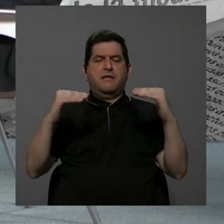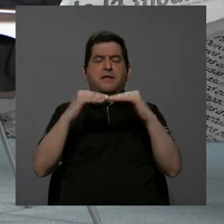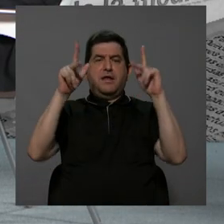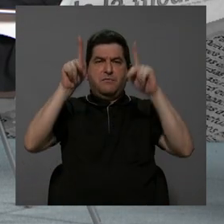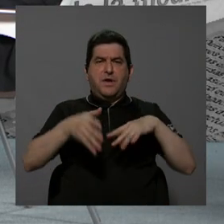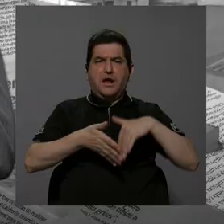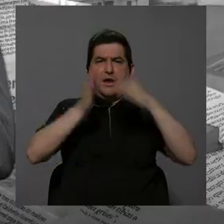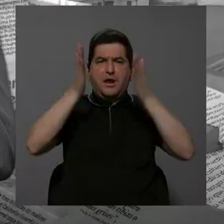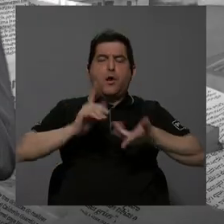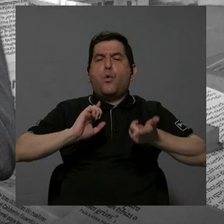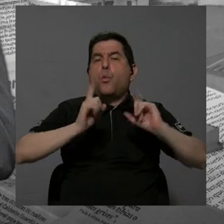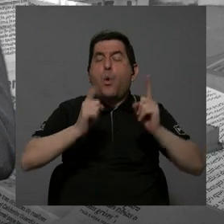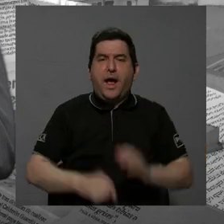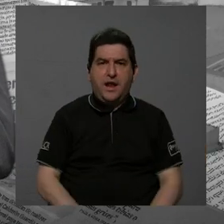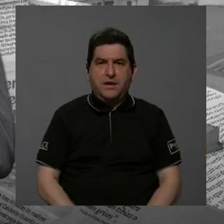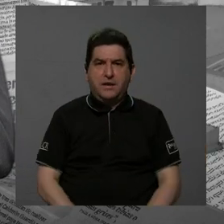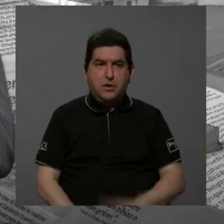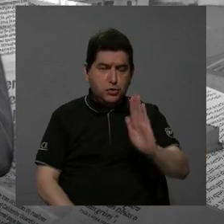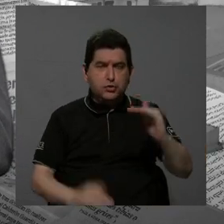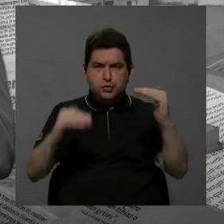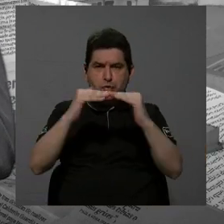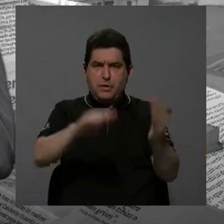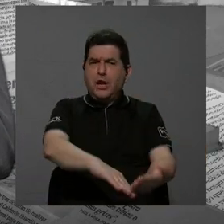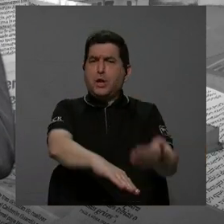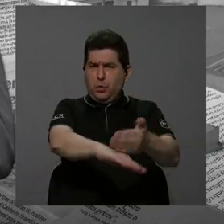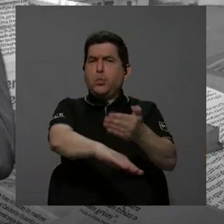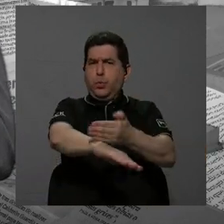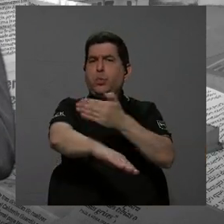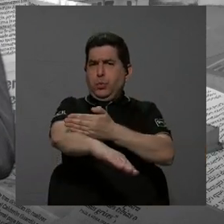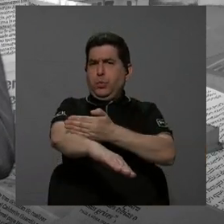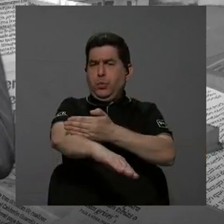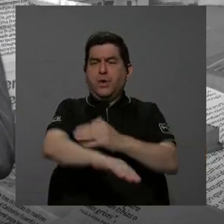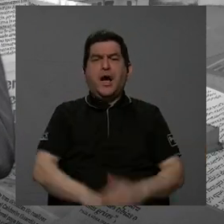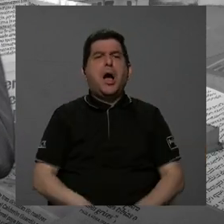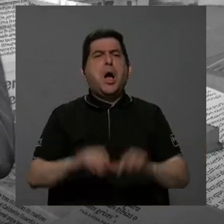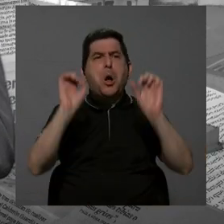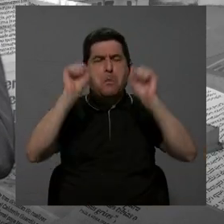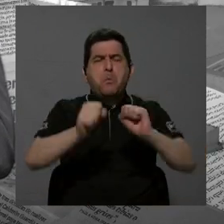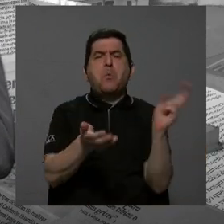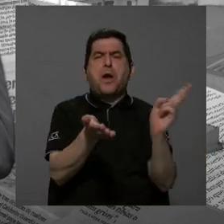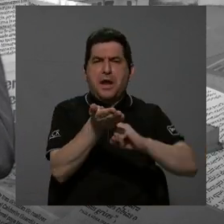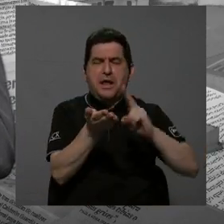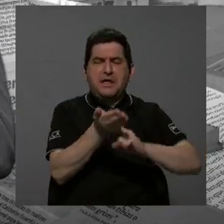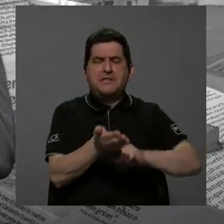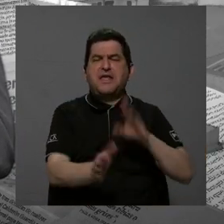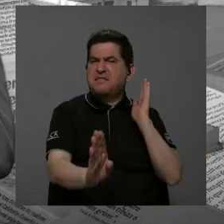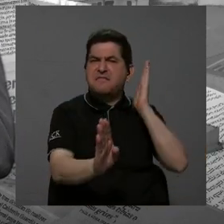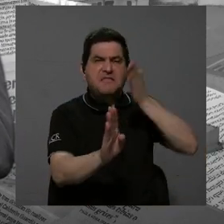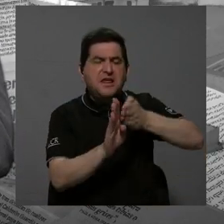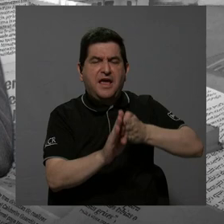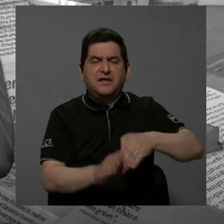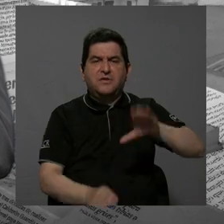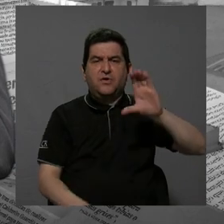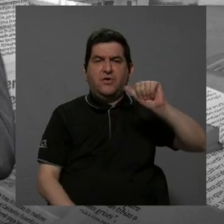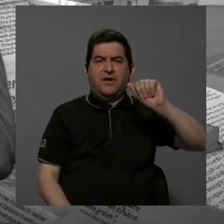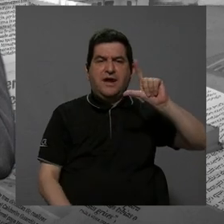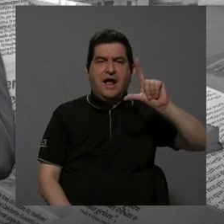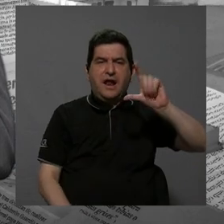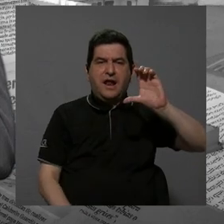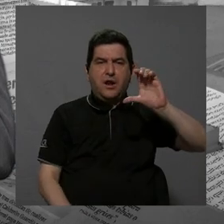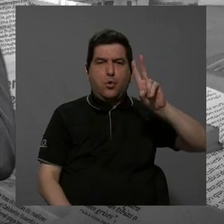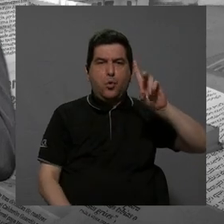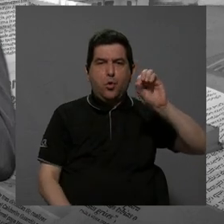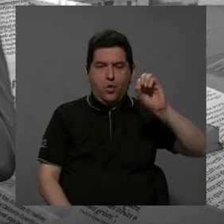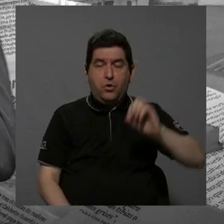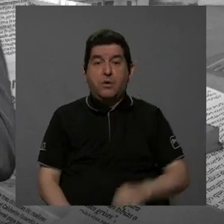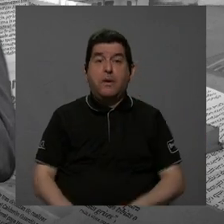persona estudiante. Si tiene un nivel muy avanzado, entonces podría matricular cálculo directamente. Si tiene un